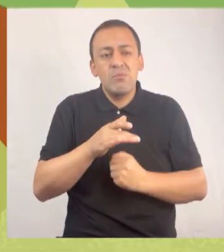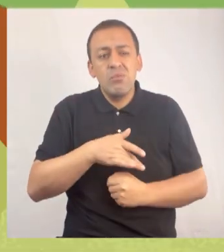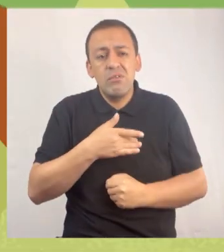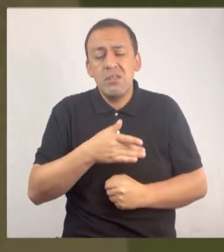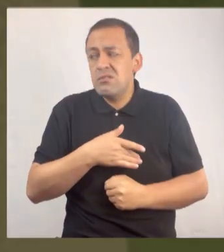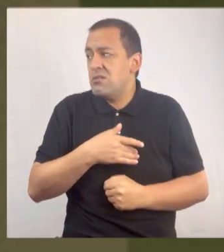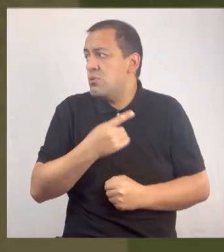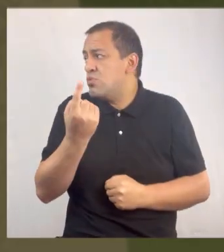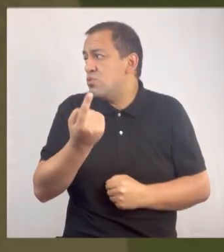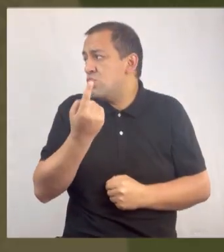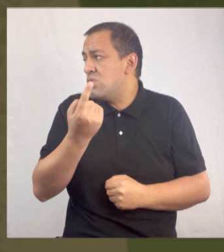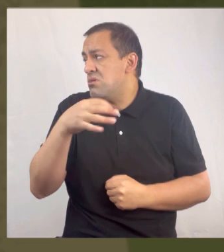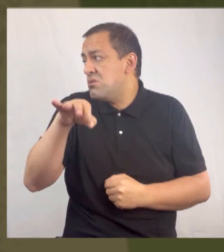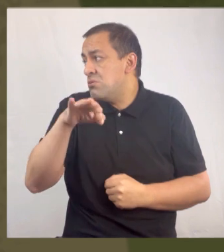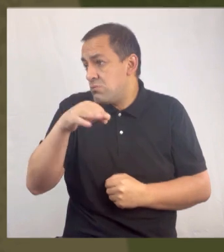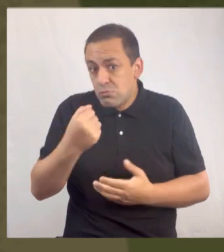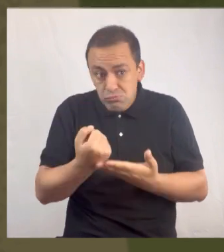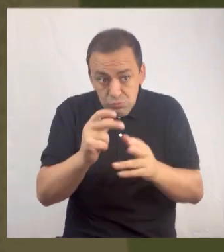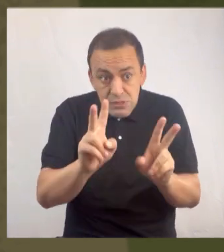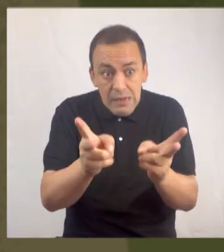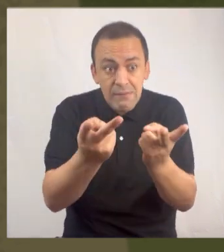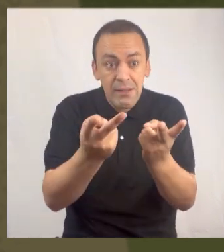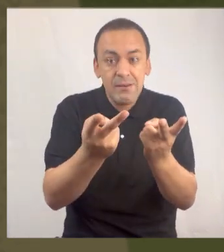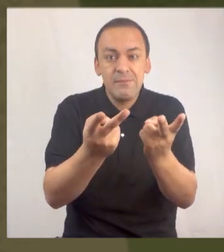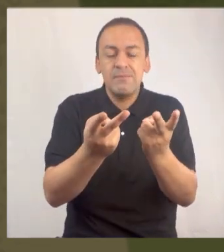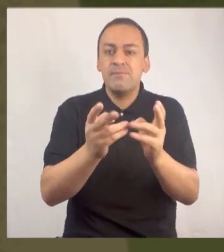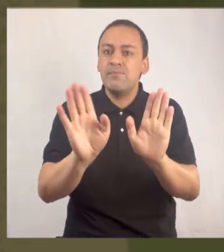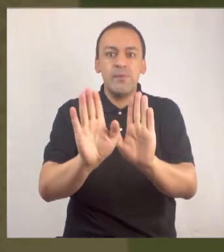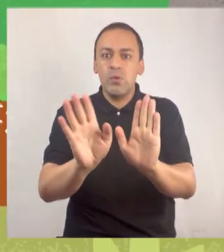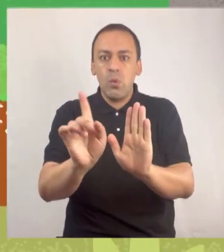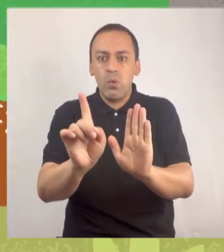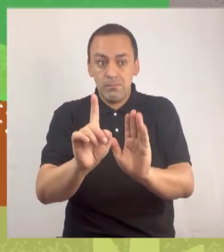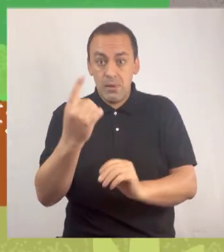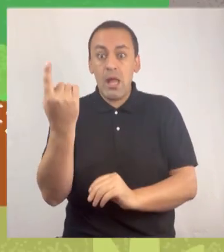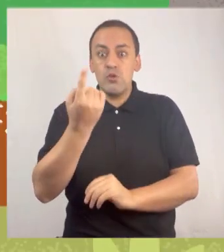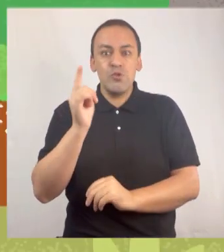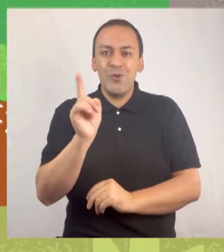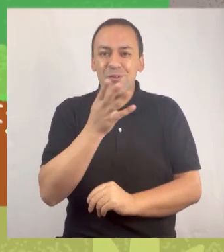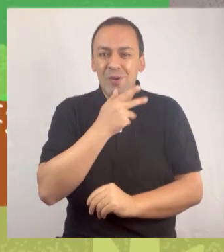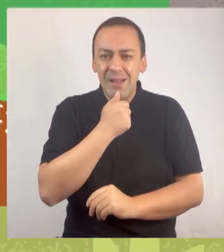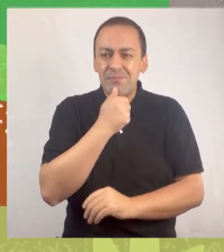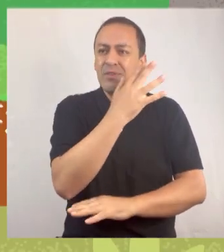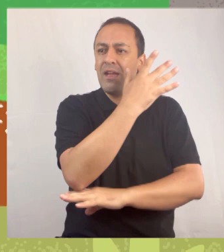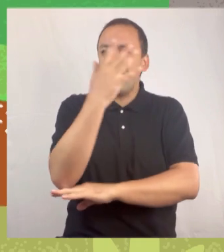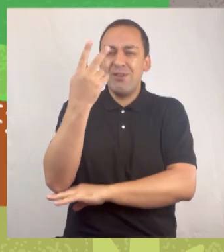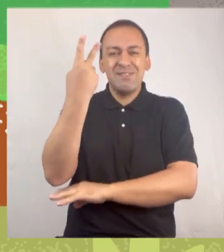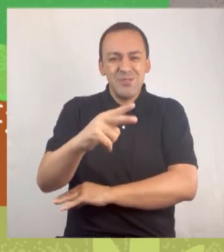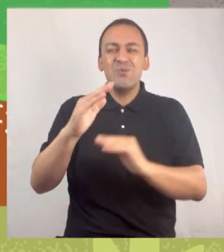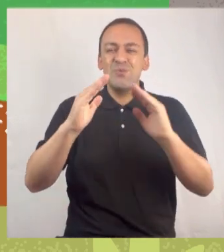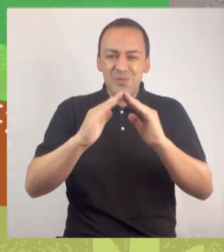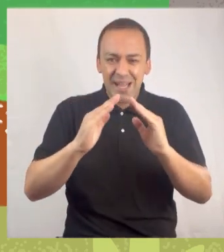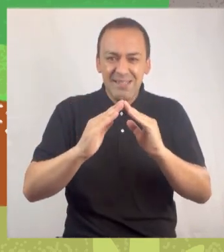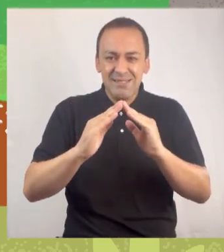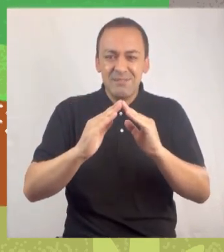astas en la cabeza. Pobrecito, está solo. ¿Lo podemos rescatar? No, no está solo.